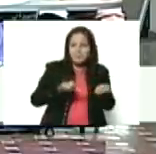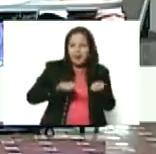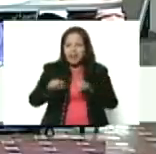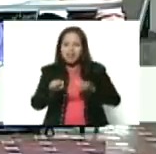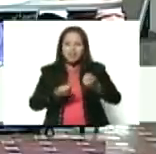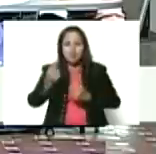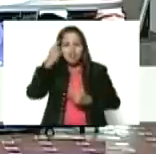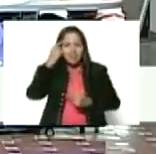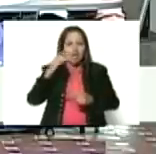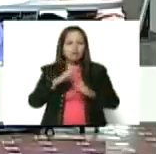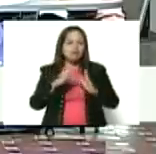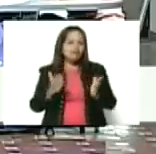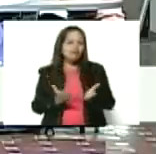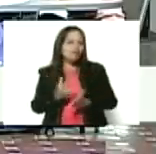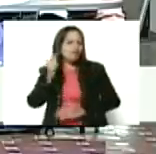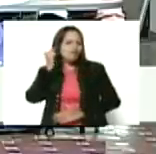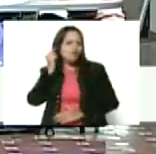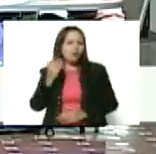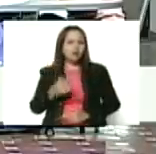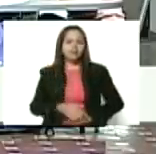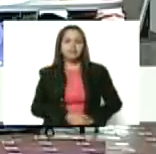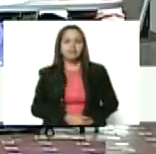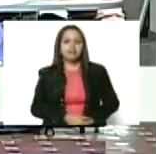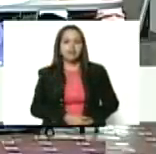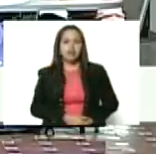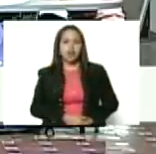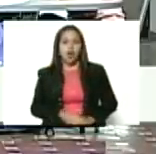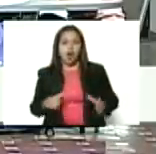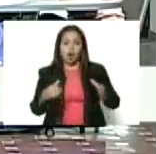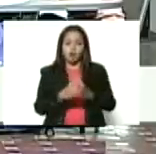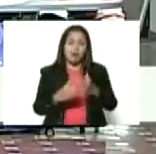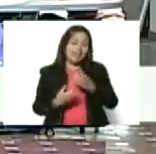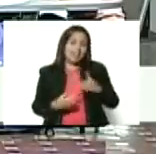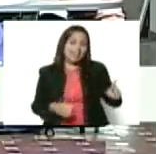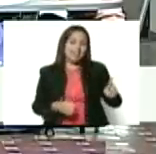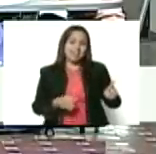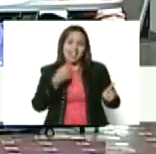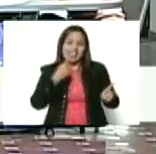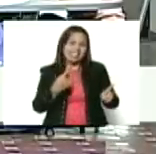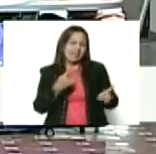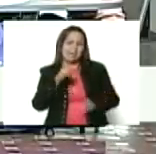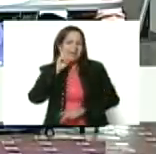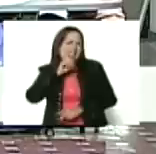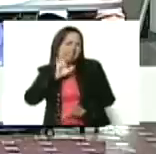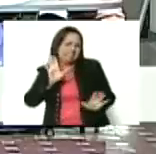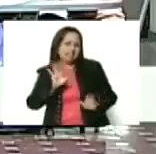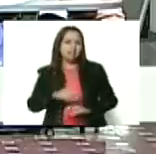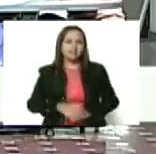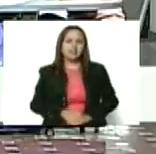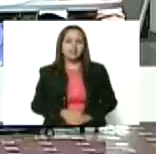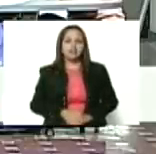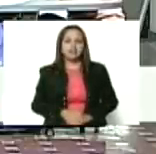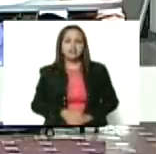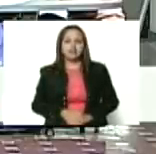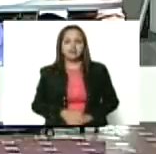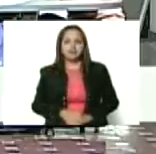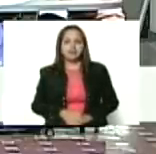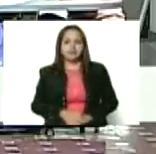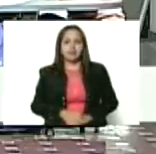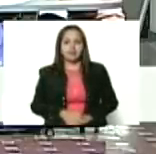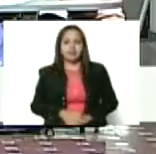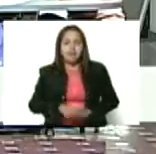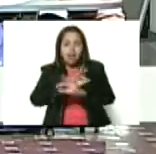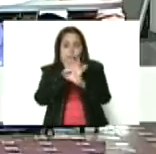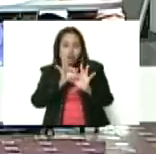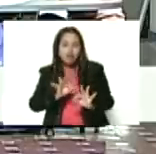En el mundo. Una derecha extrema lo niega. Y es totalmente misógina